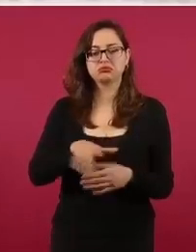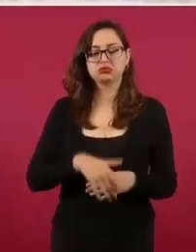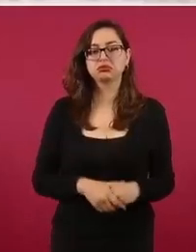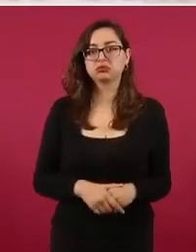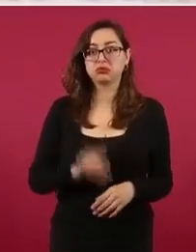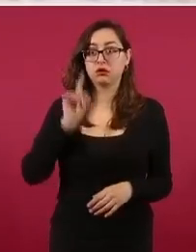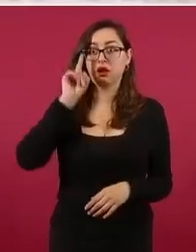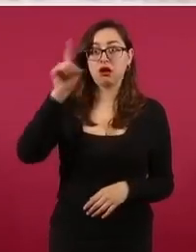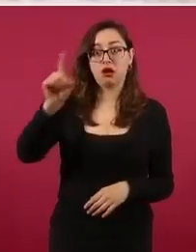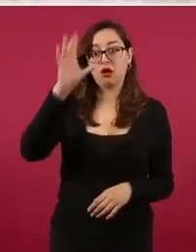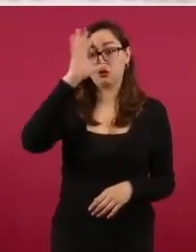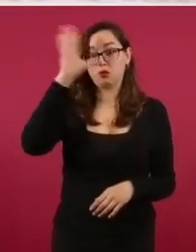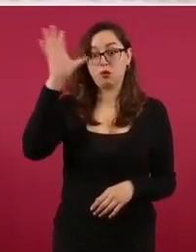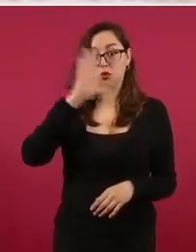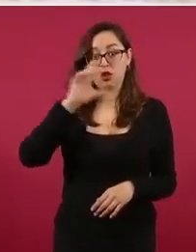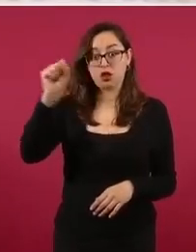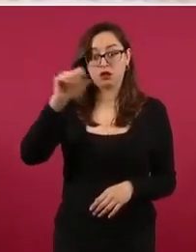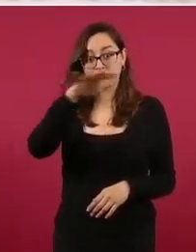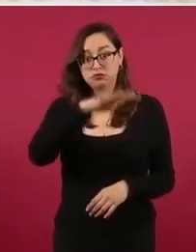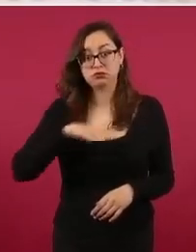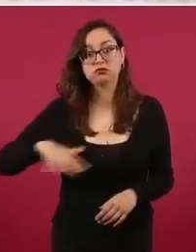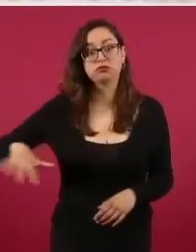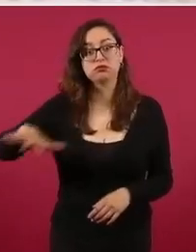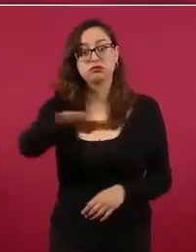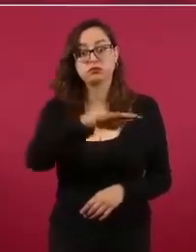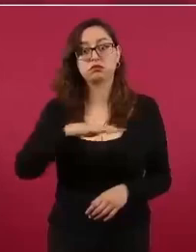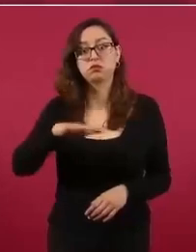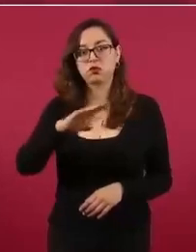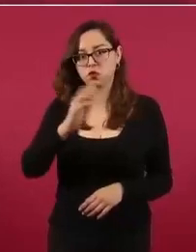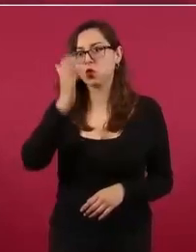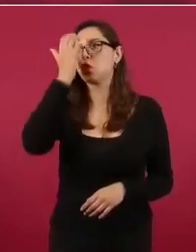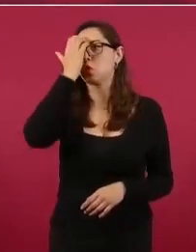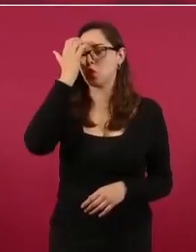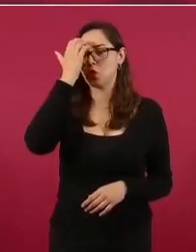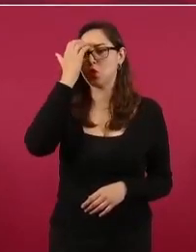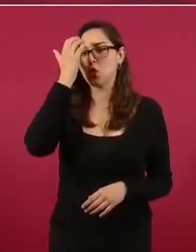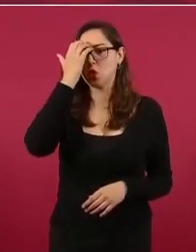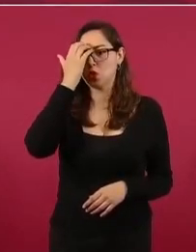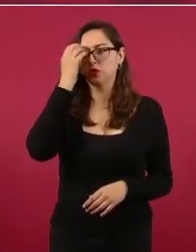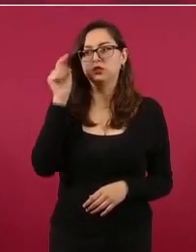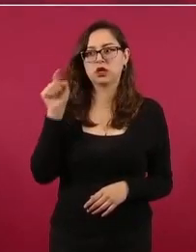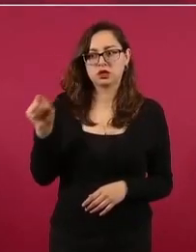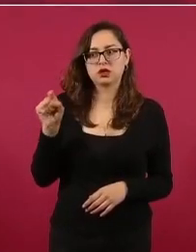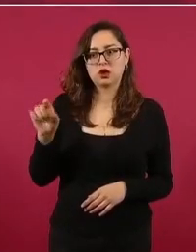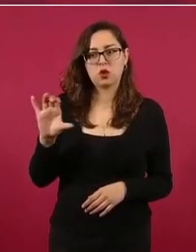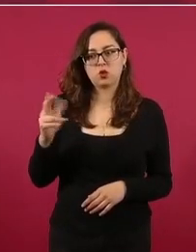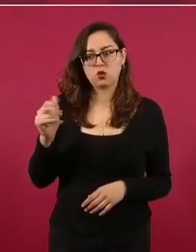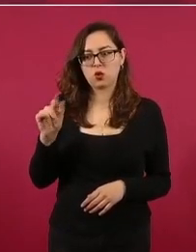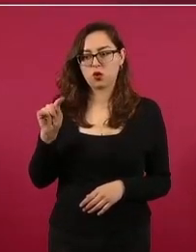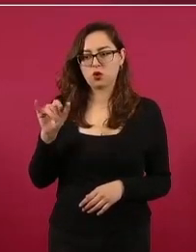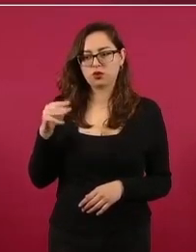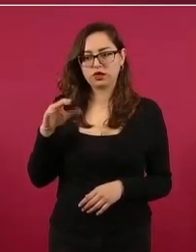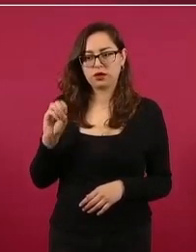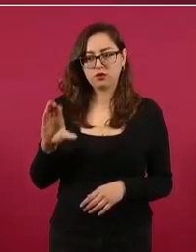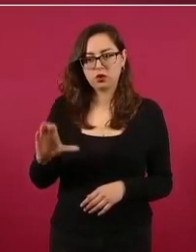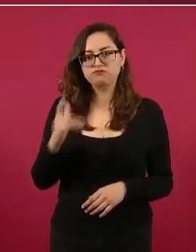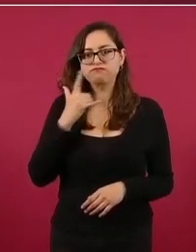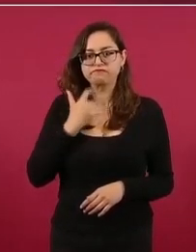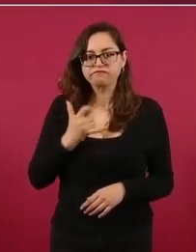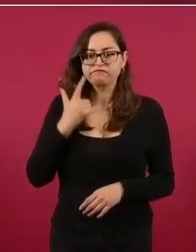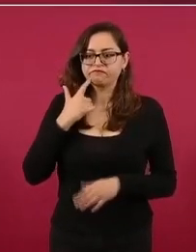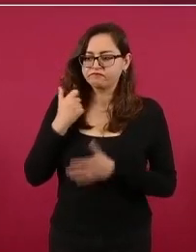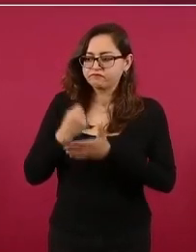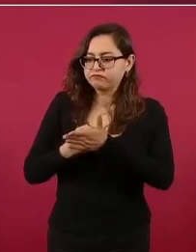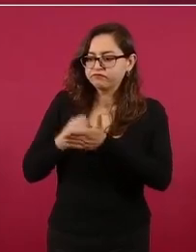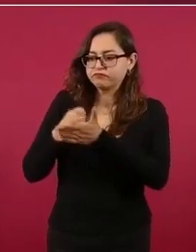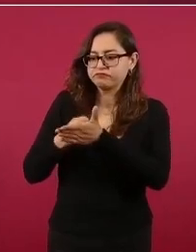de que le han hecho la vida